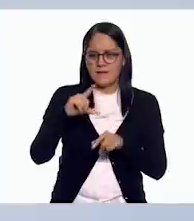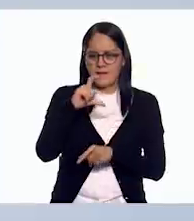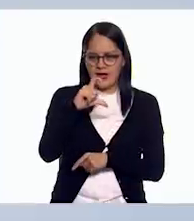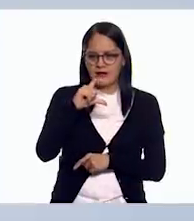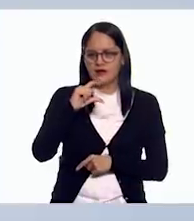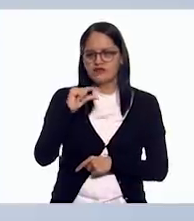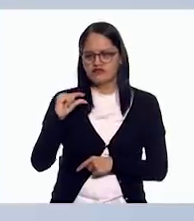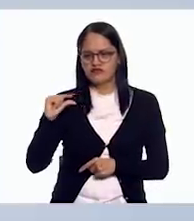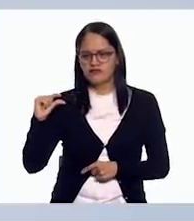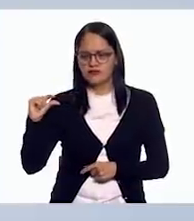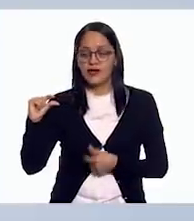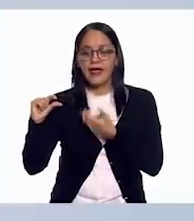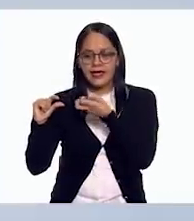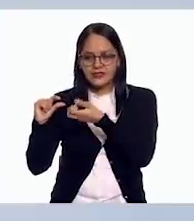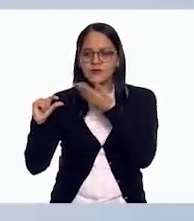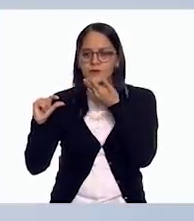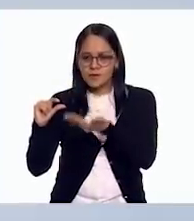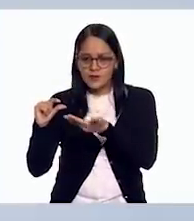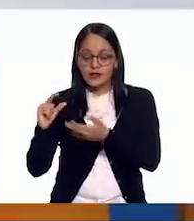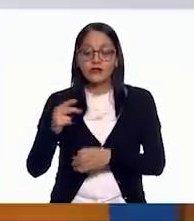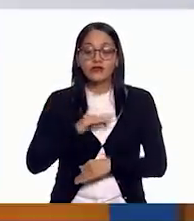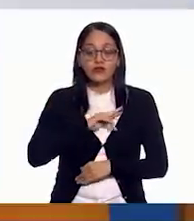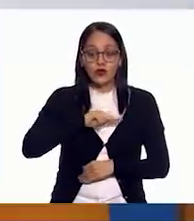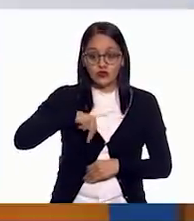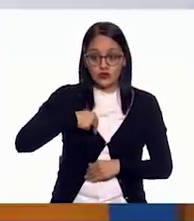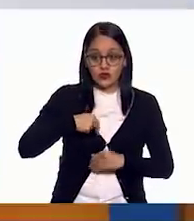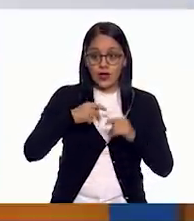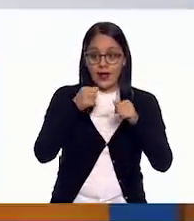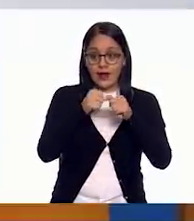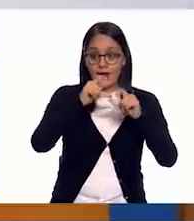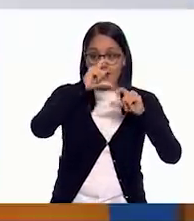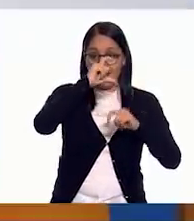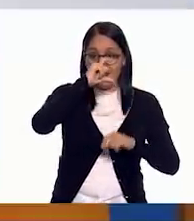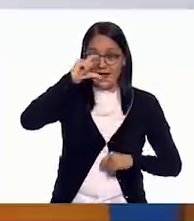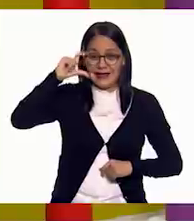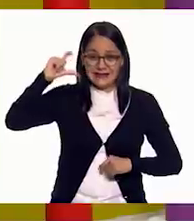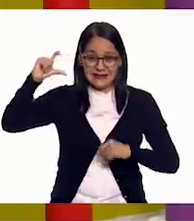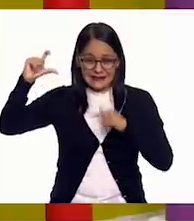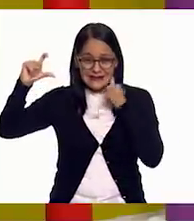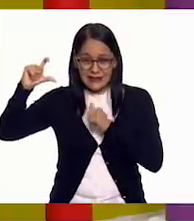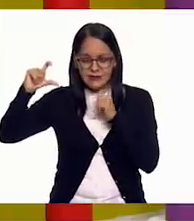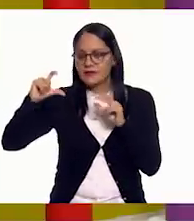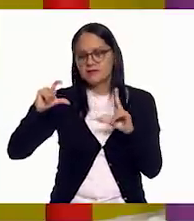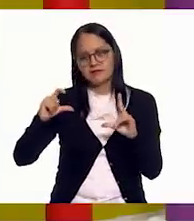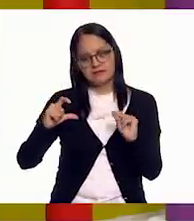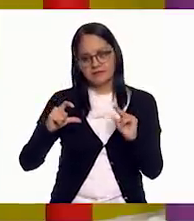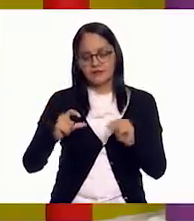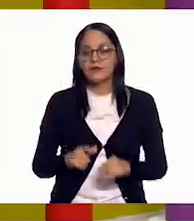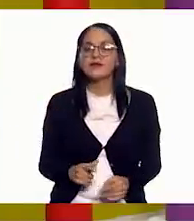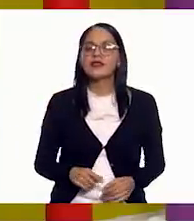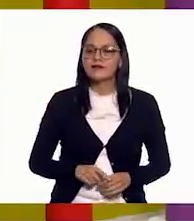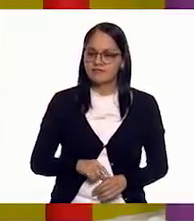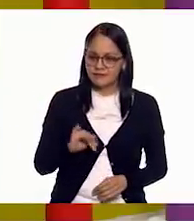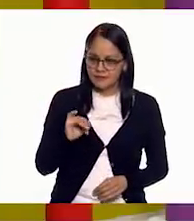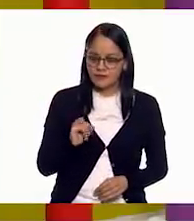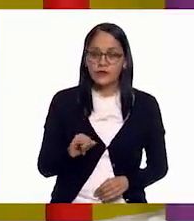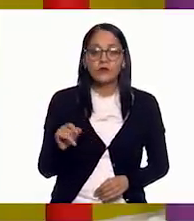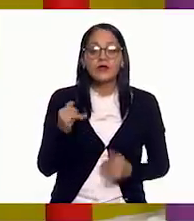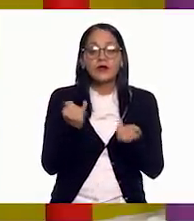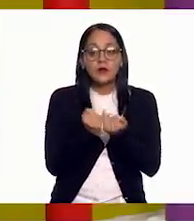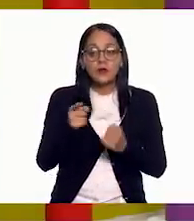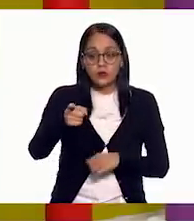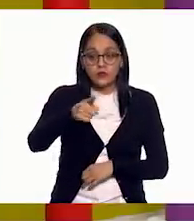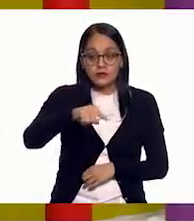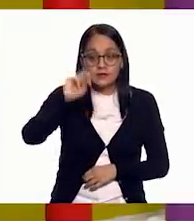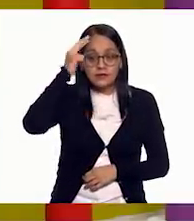con minúscula. No podemos escribir todo el tiempo con mayúsculas. Claro, pero recuerden también, niños y niñas, que si salimos